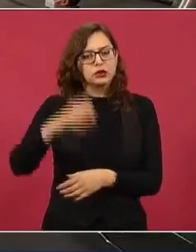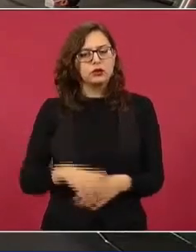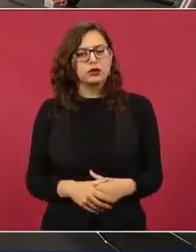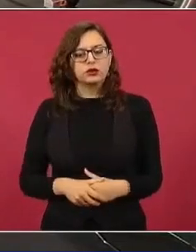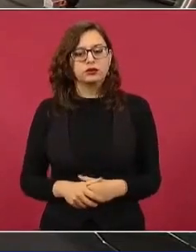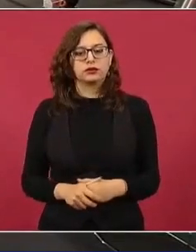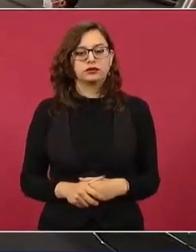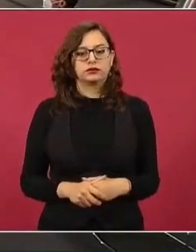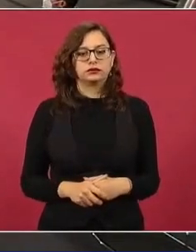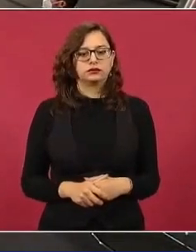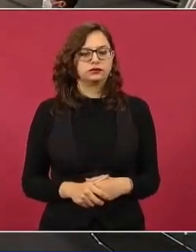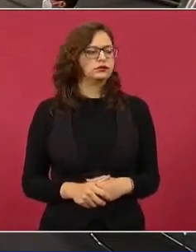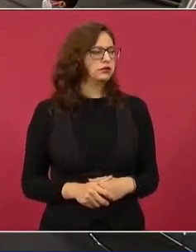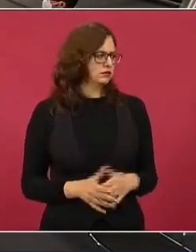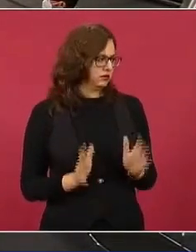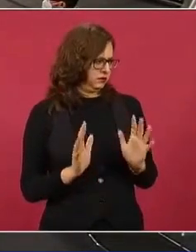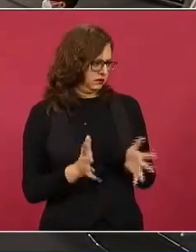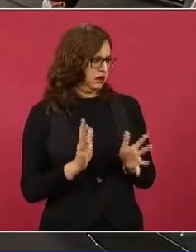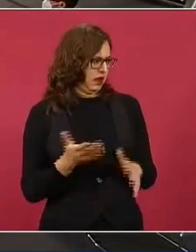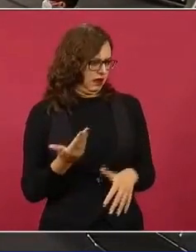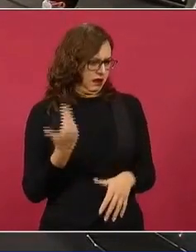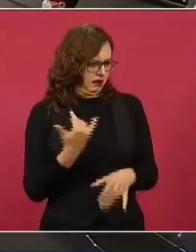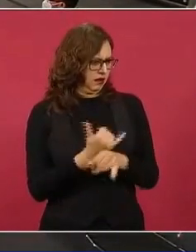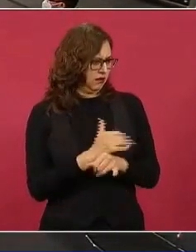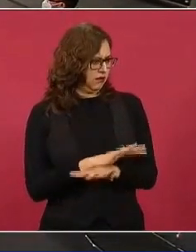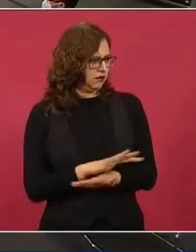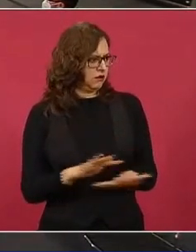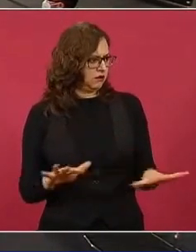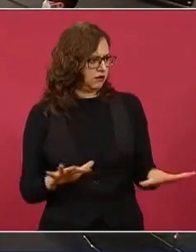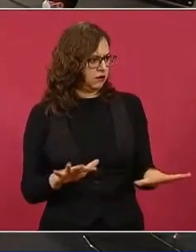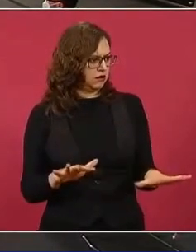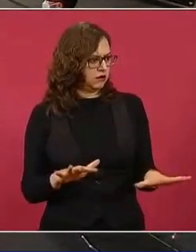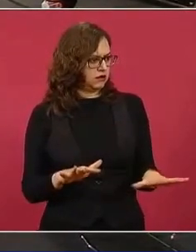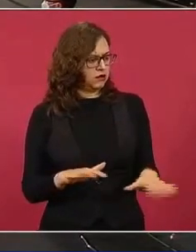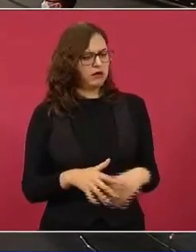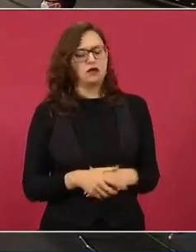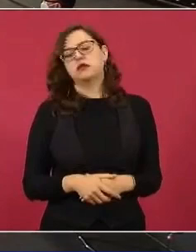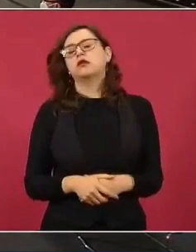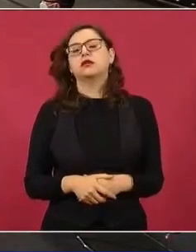Creo que ya informaron, el próximo lunes